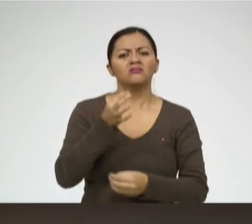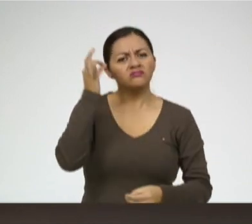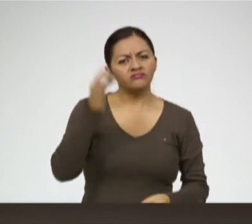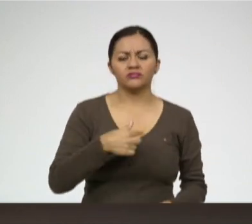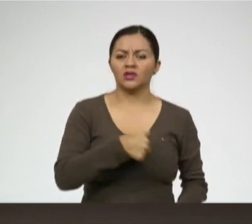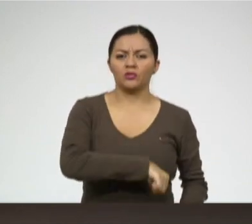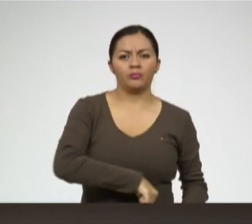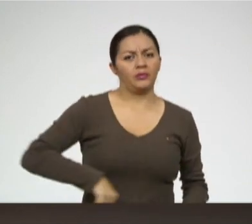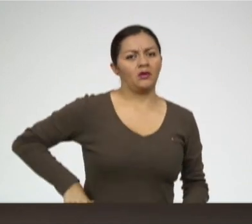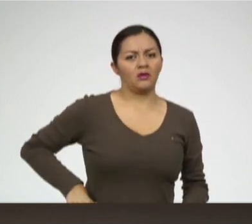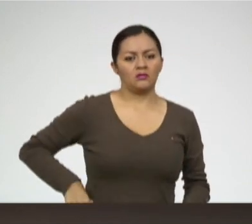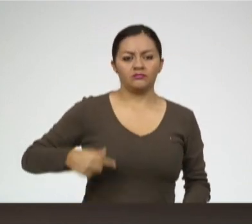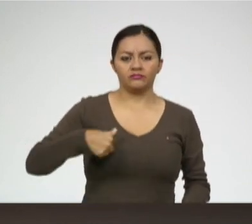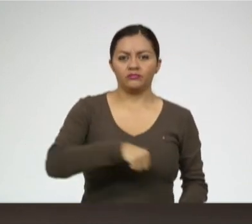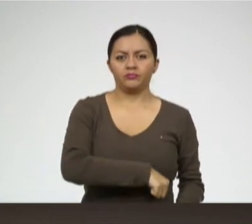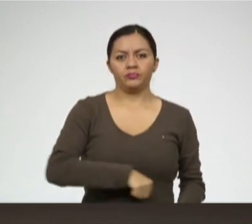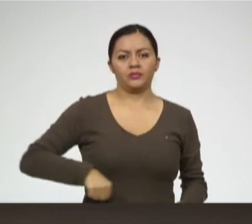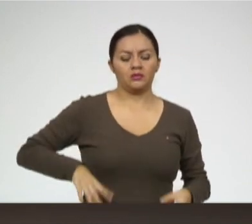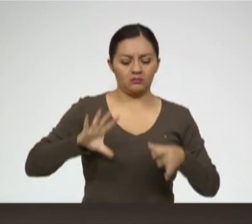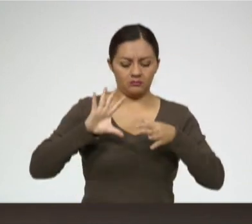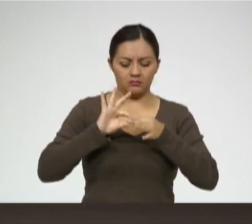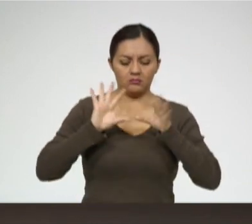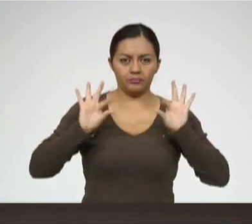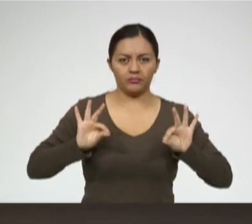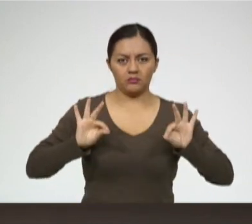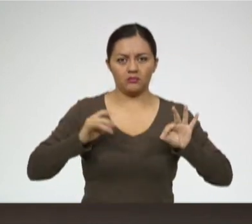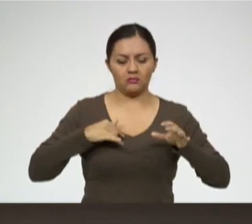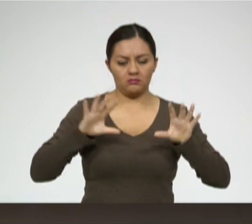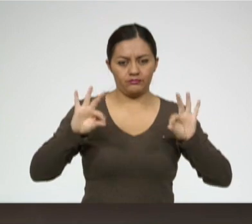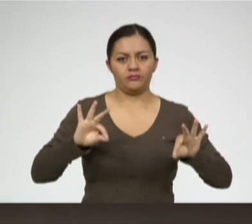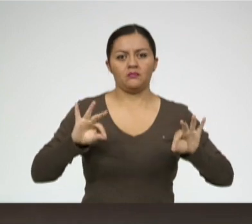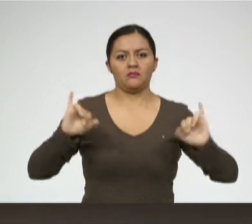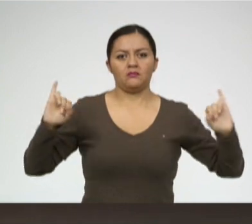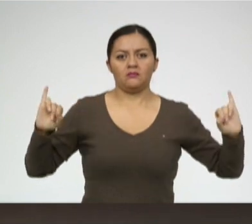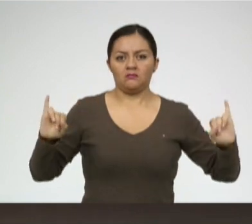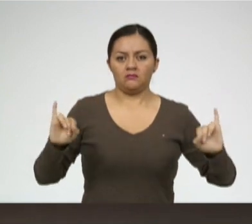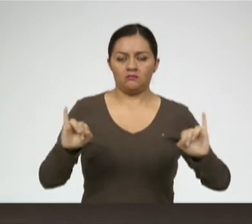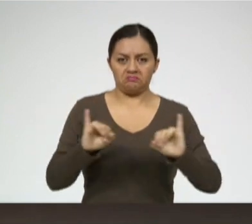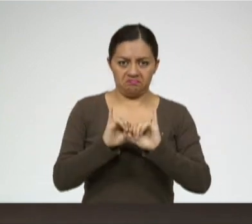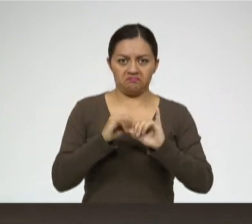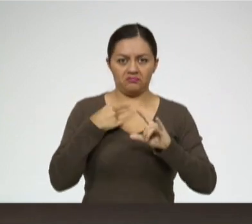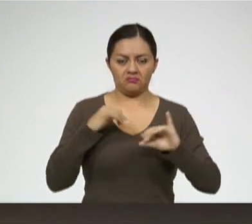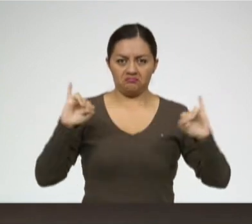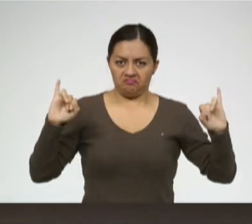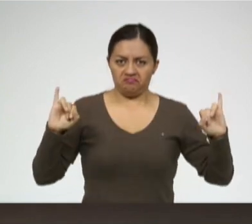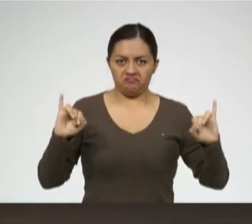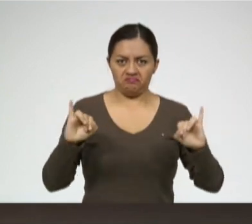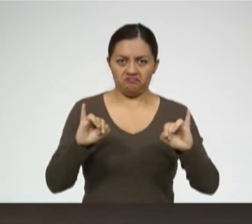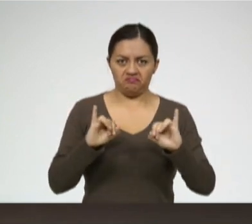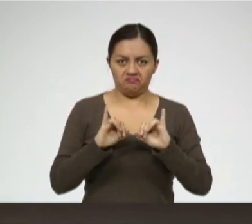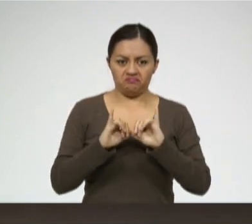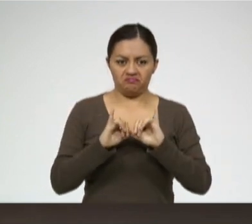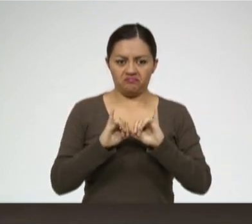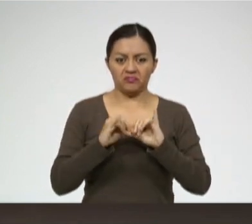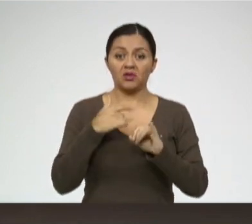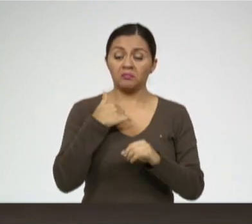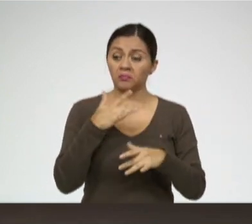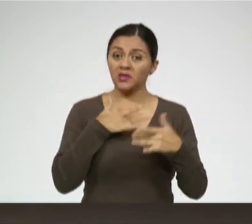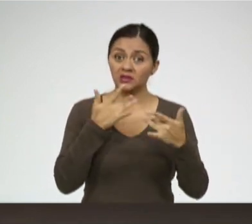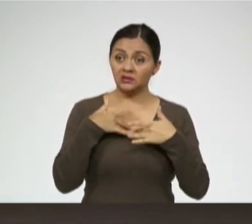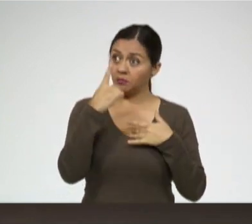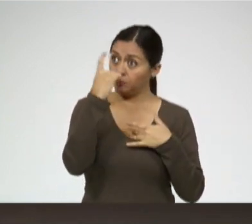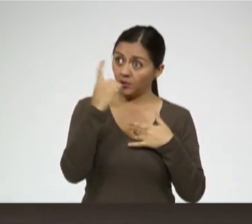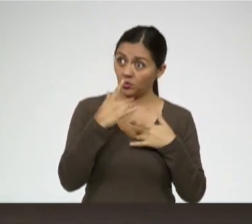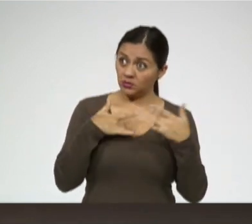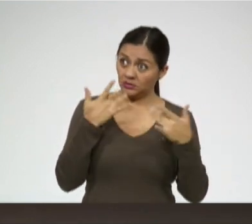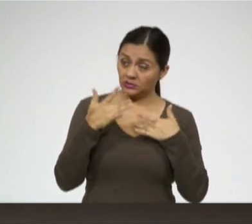bariátrica que en donde he bajado de peso, si me preguntas cómo me siento, me siento